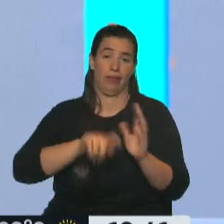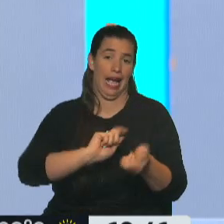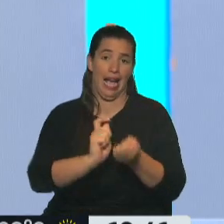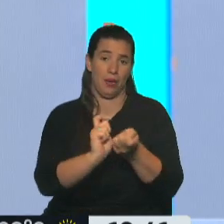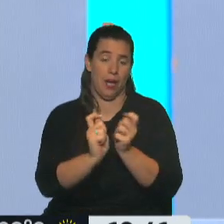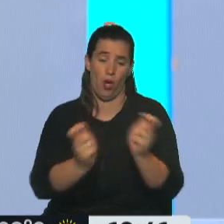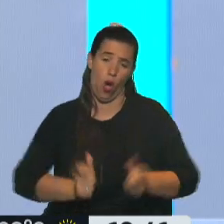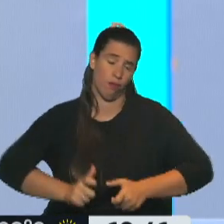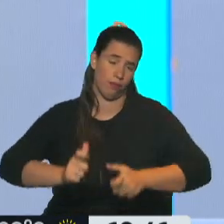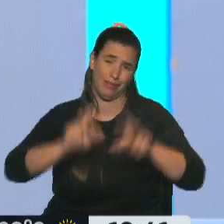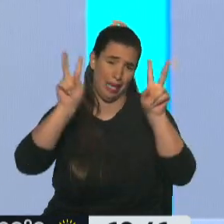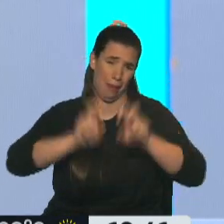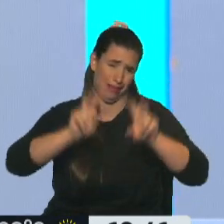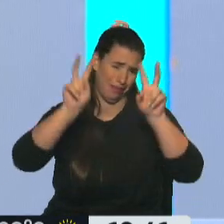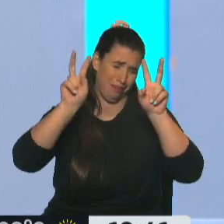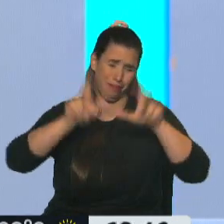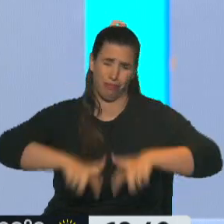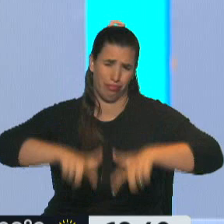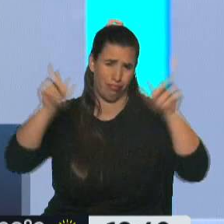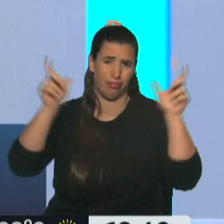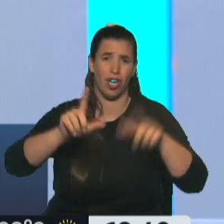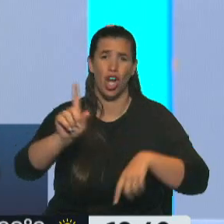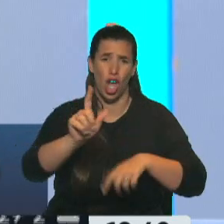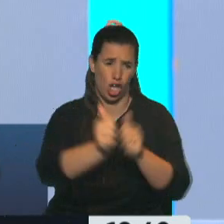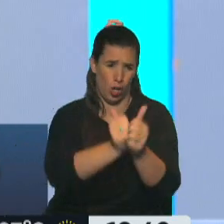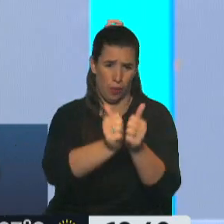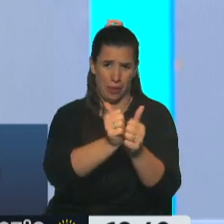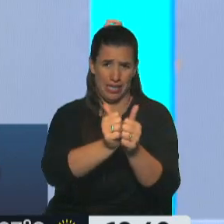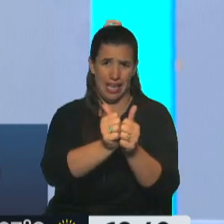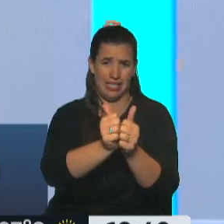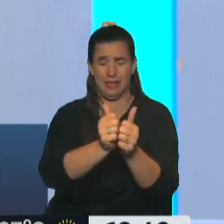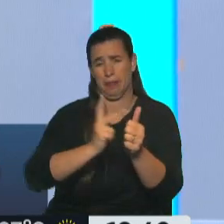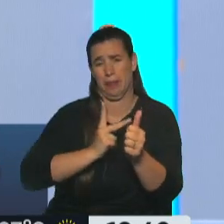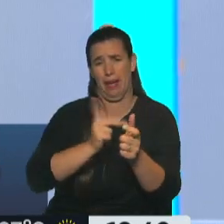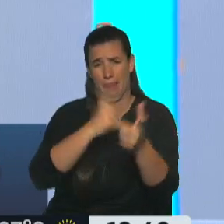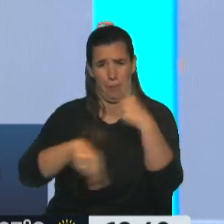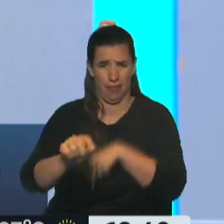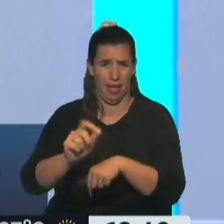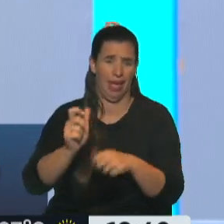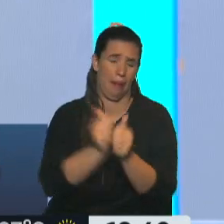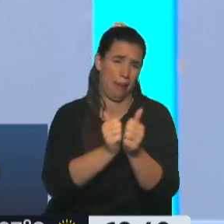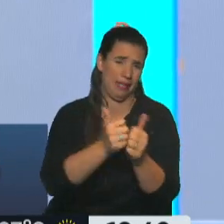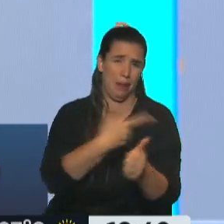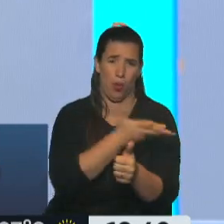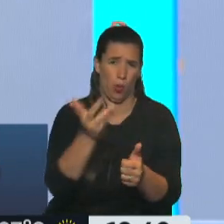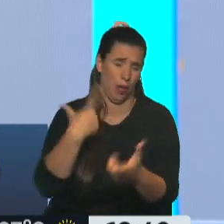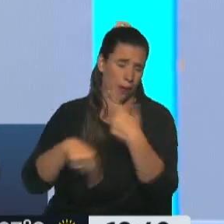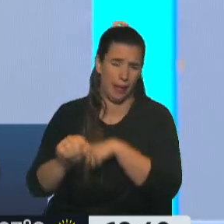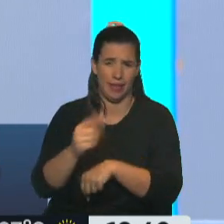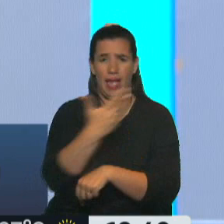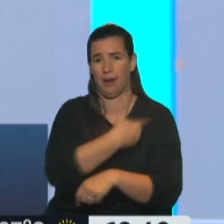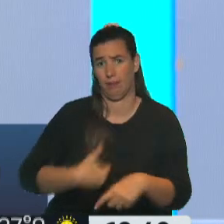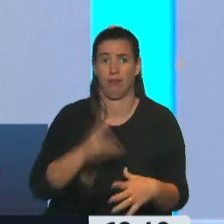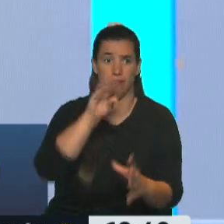la posibilidad de vender a empresas públicas y participaciones que pueda tener el Estado en distintas